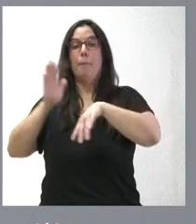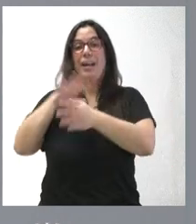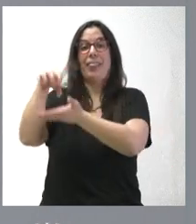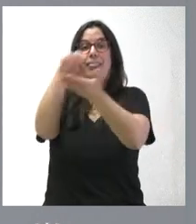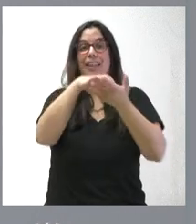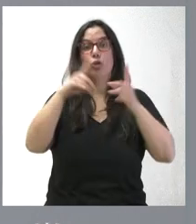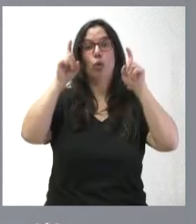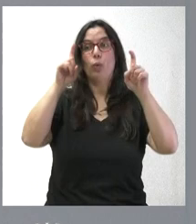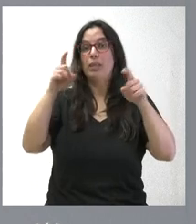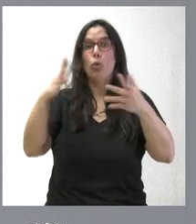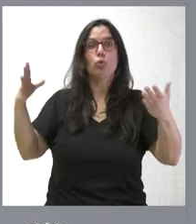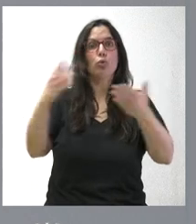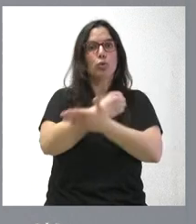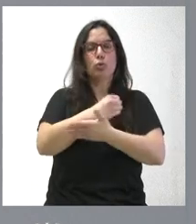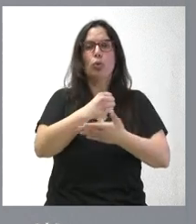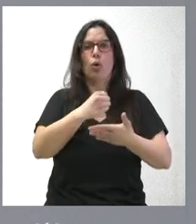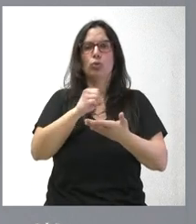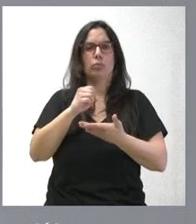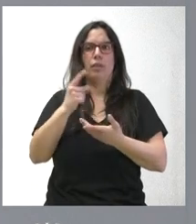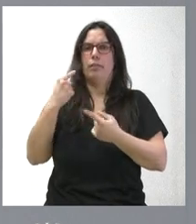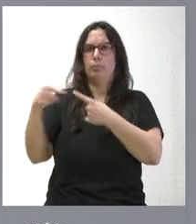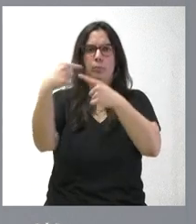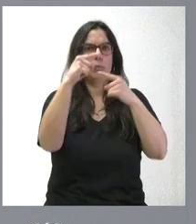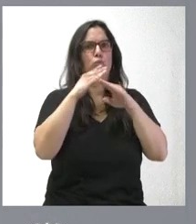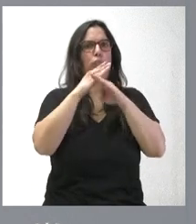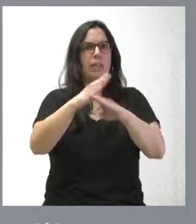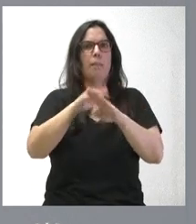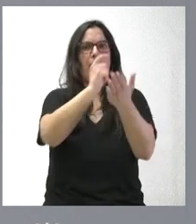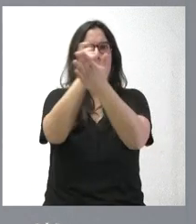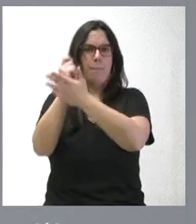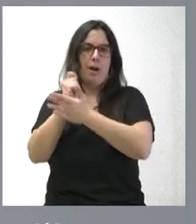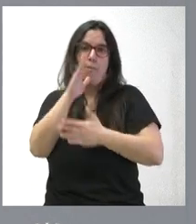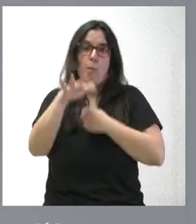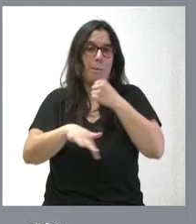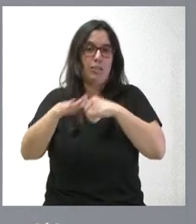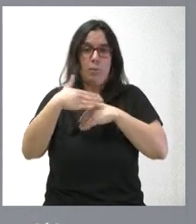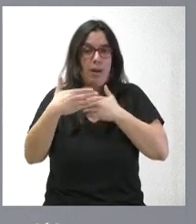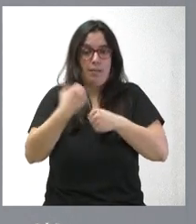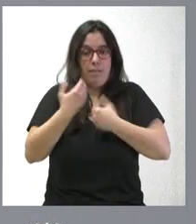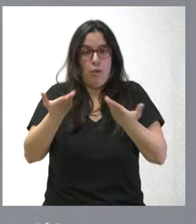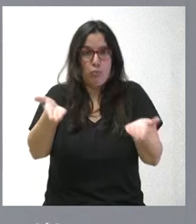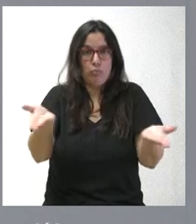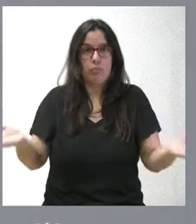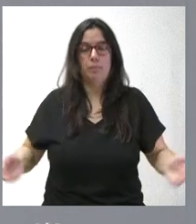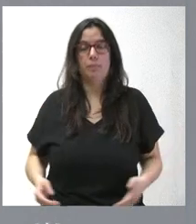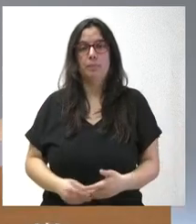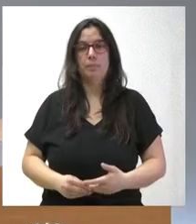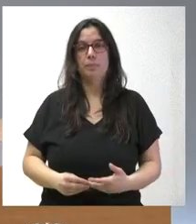tenga en riesgo tener las cantidades suficientes para el pago de estos suministros que son imprescindibles para el desarrollo de la tarea educativa.